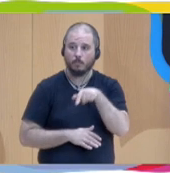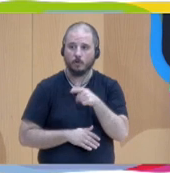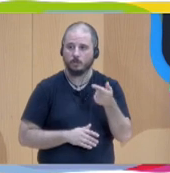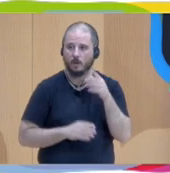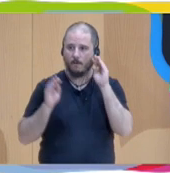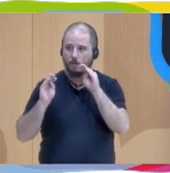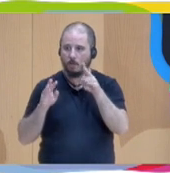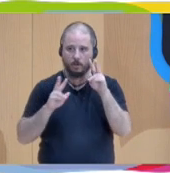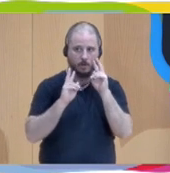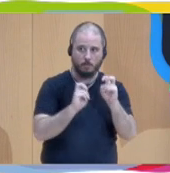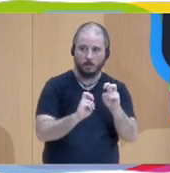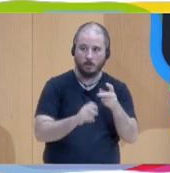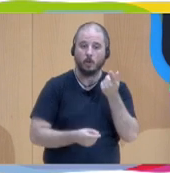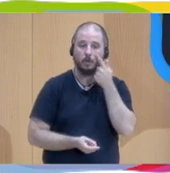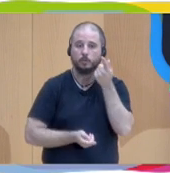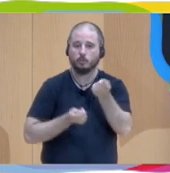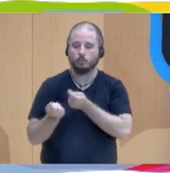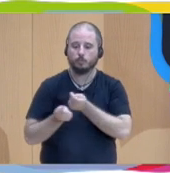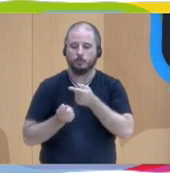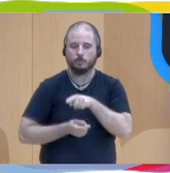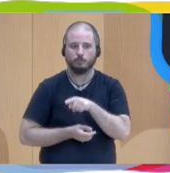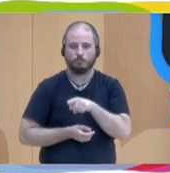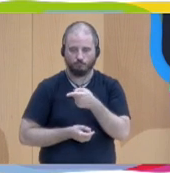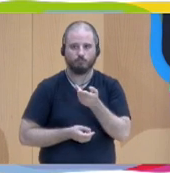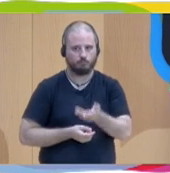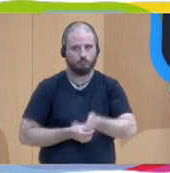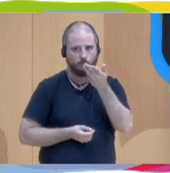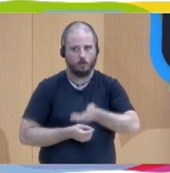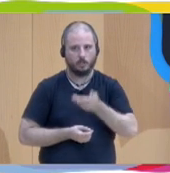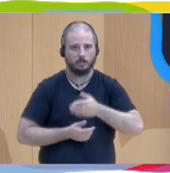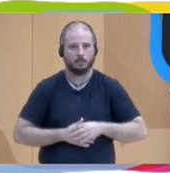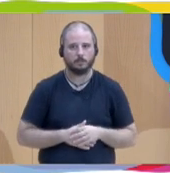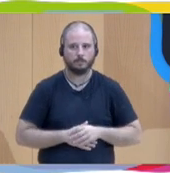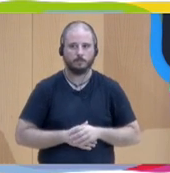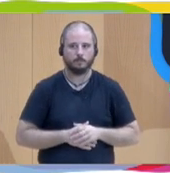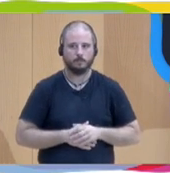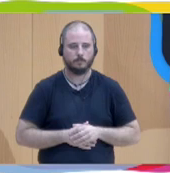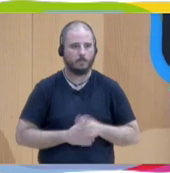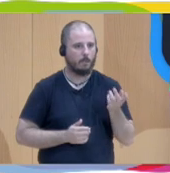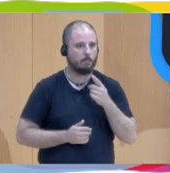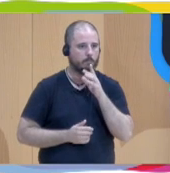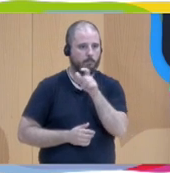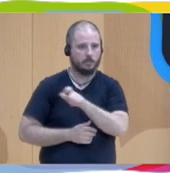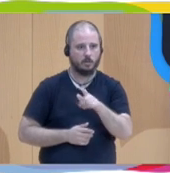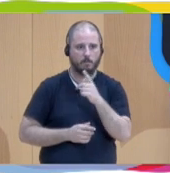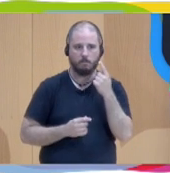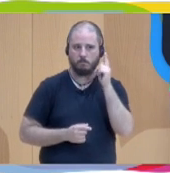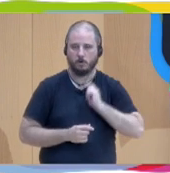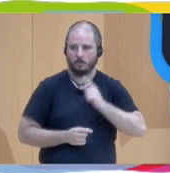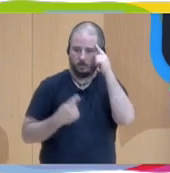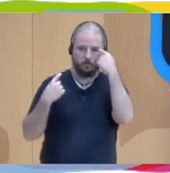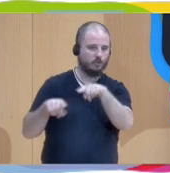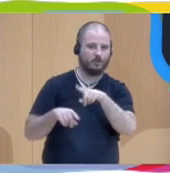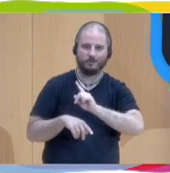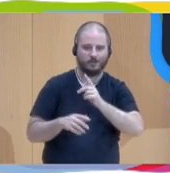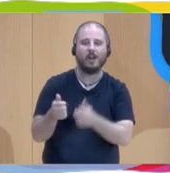investigación y la supervisión son dispositivos organizativos fundamentales por no dejar solo los profesionales acompañar los cambios